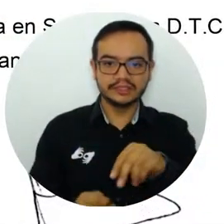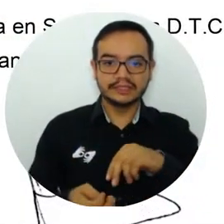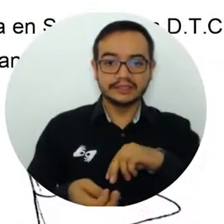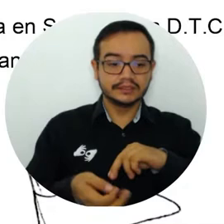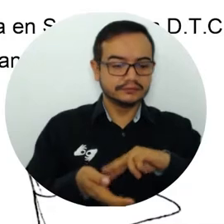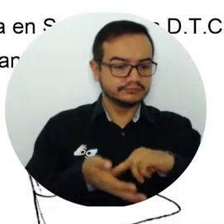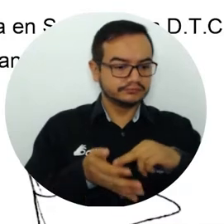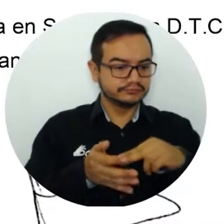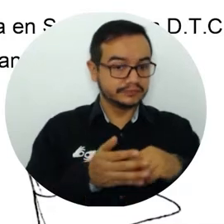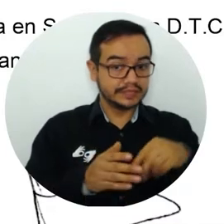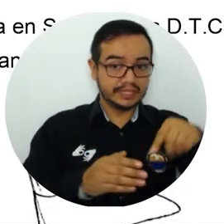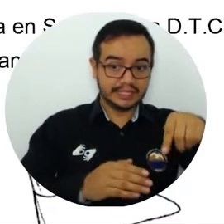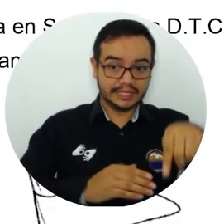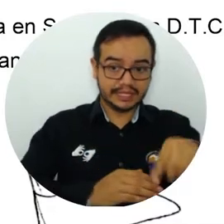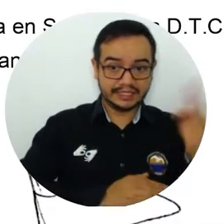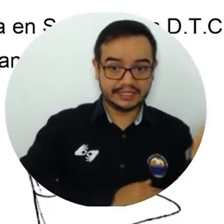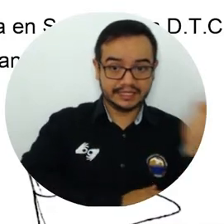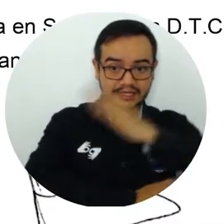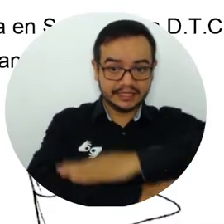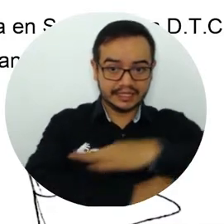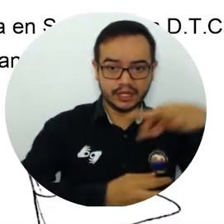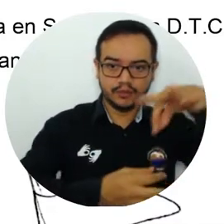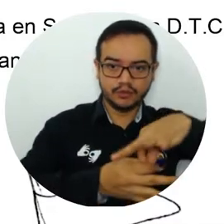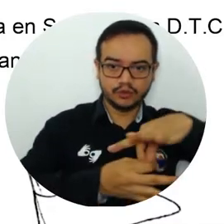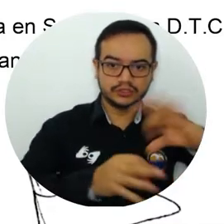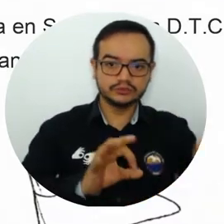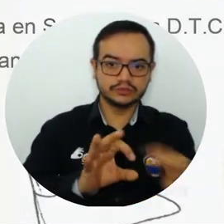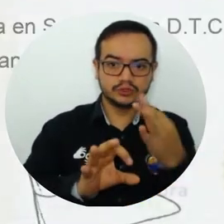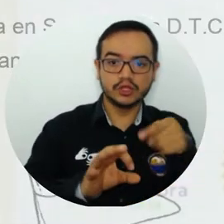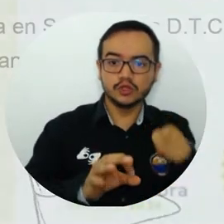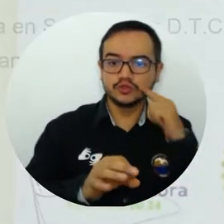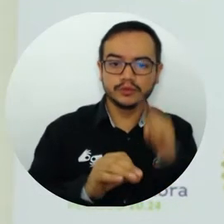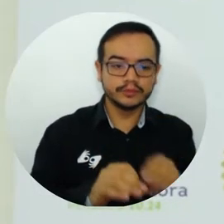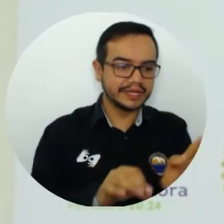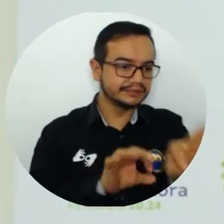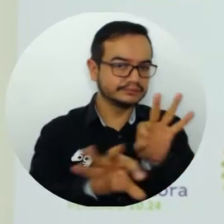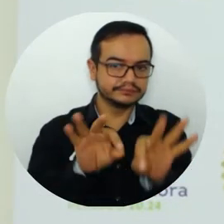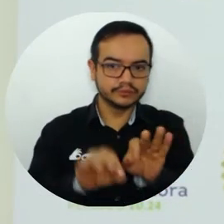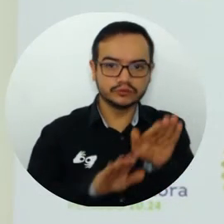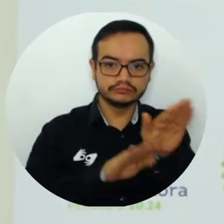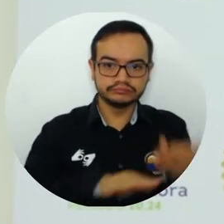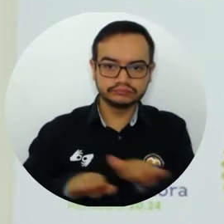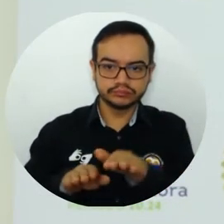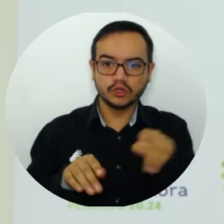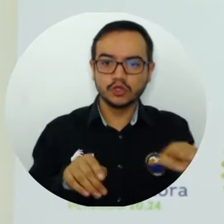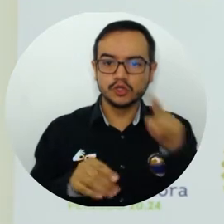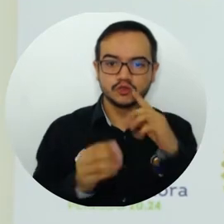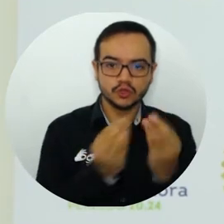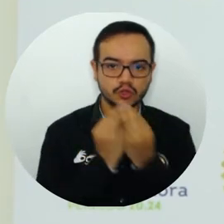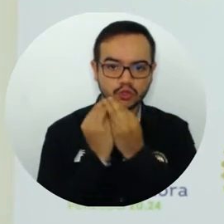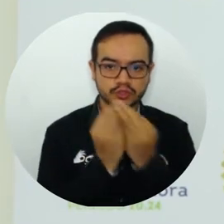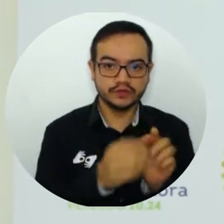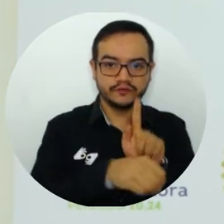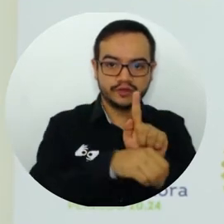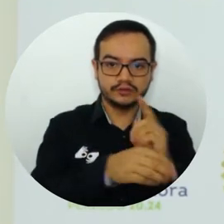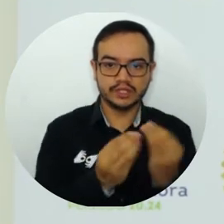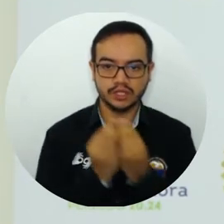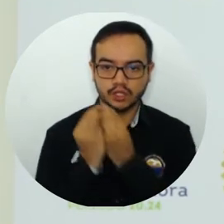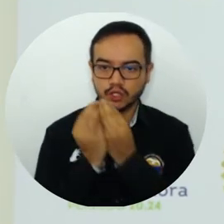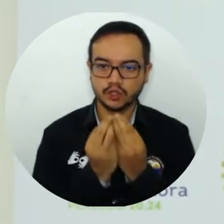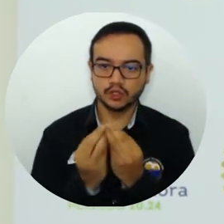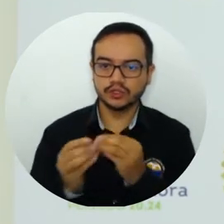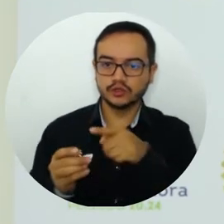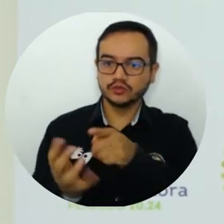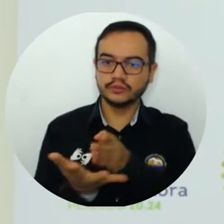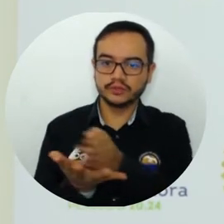votación virtual para la elección de representantes ante los Consejos de Facultad, Consejo de Programa y Comité Interno